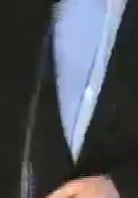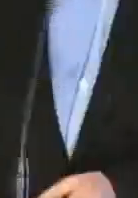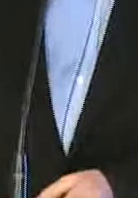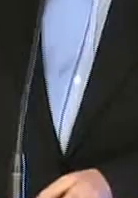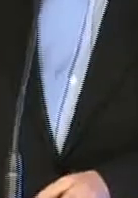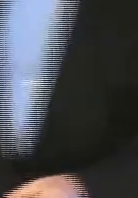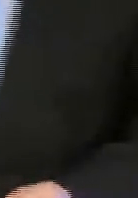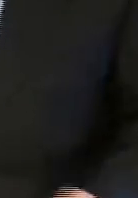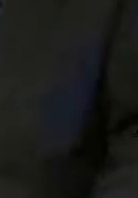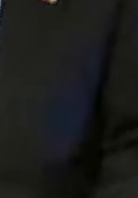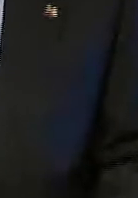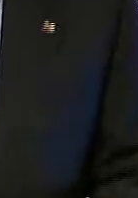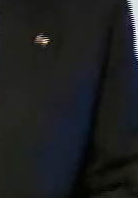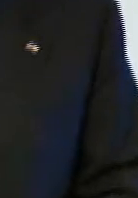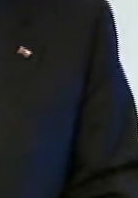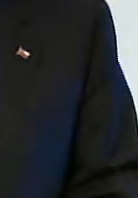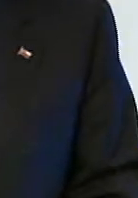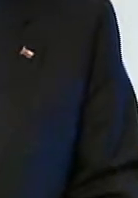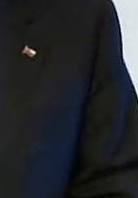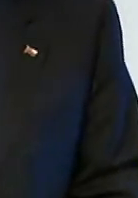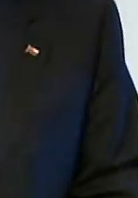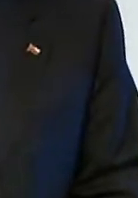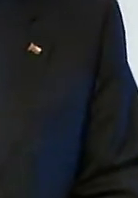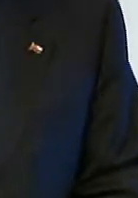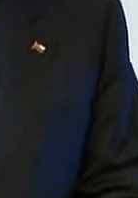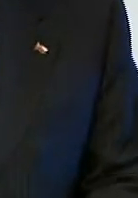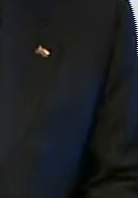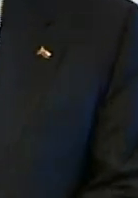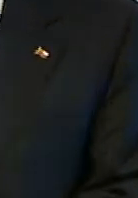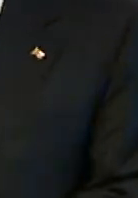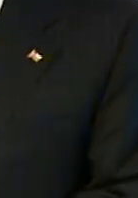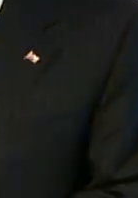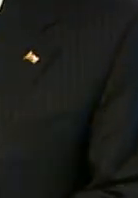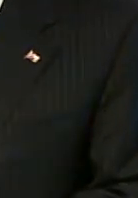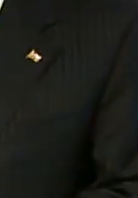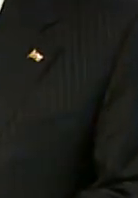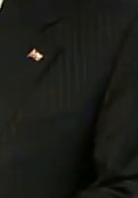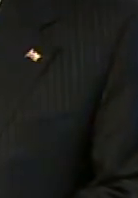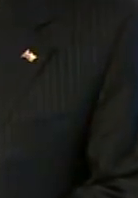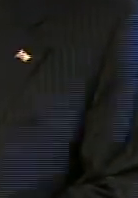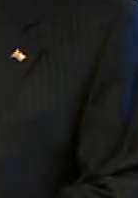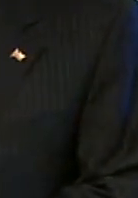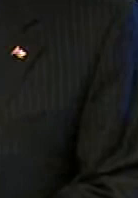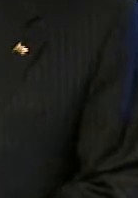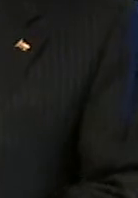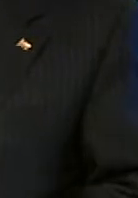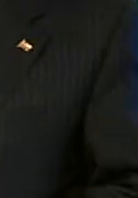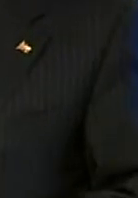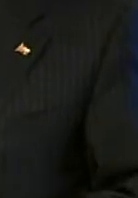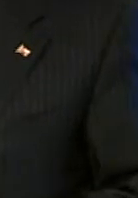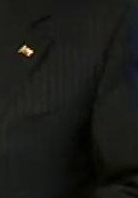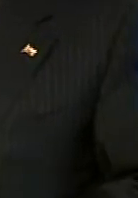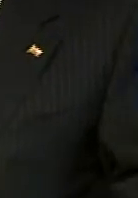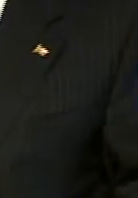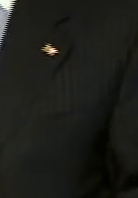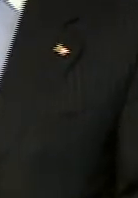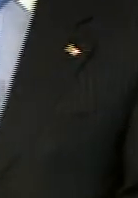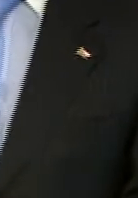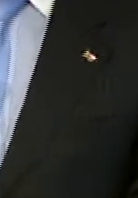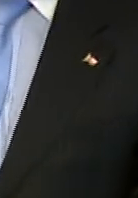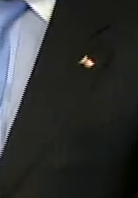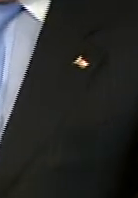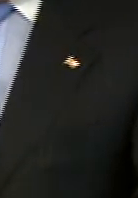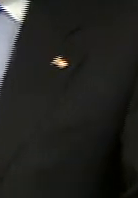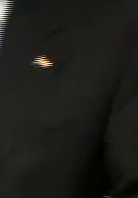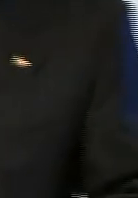e a integrantes del mundo de la defensa, invitada especialmente a esta cuenta.